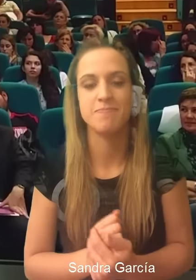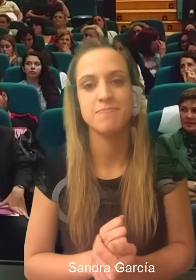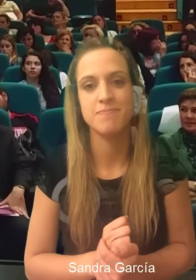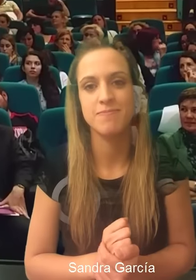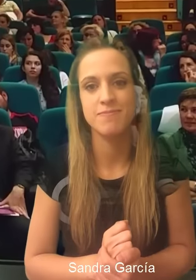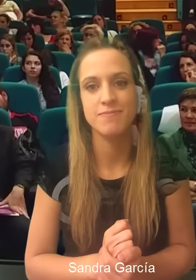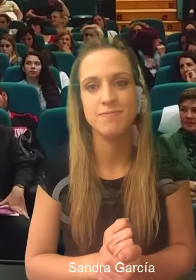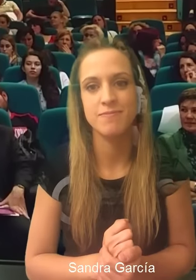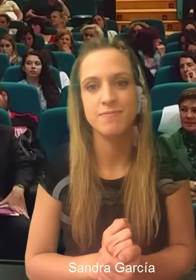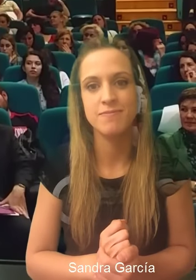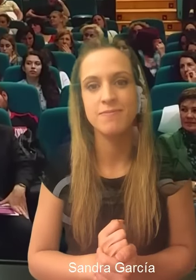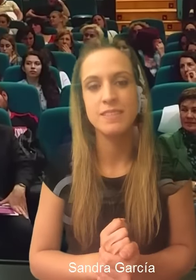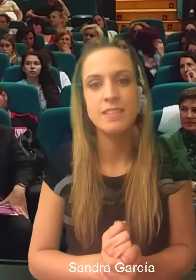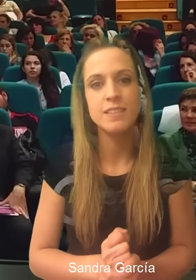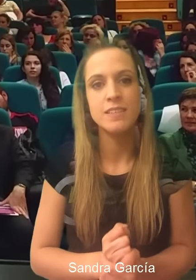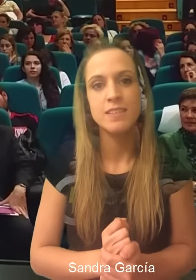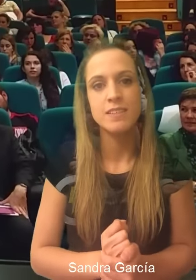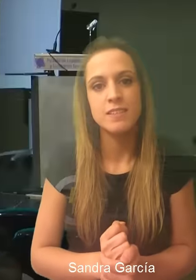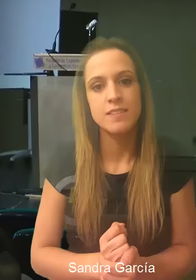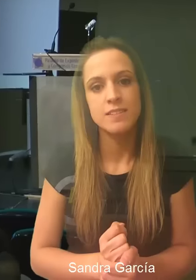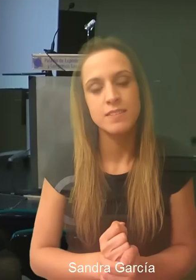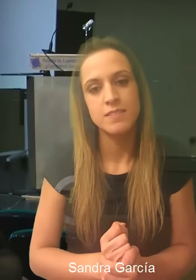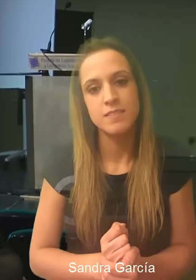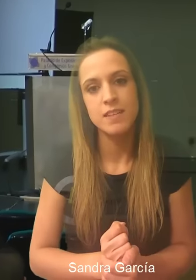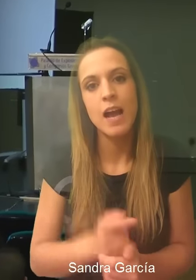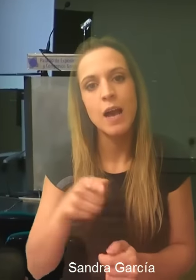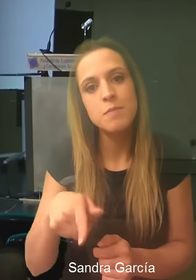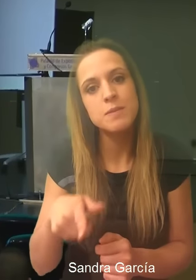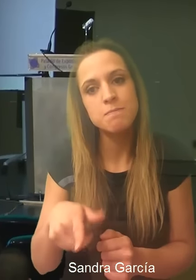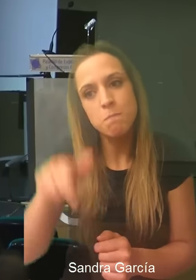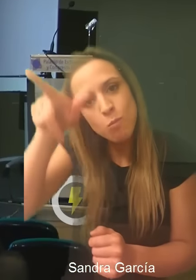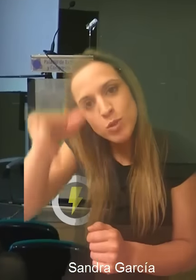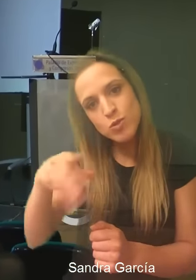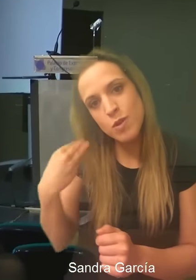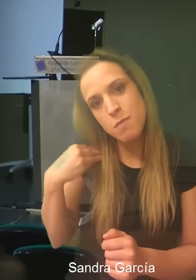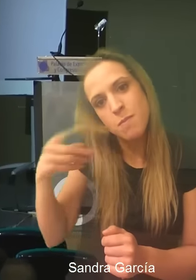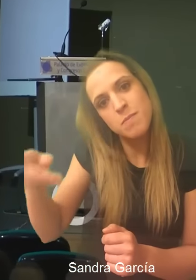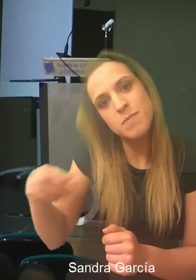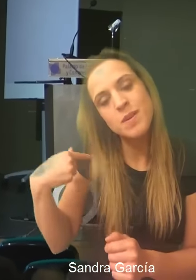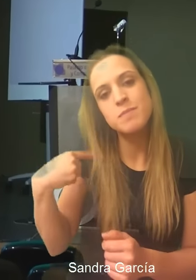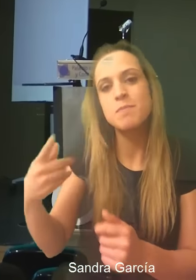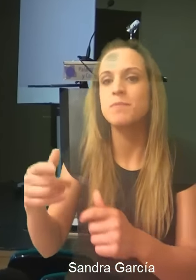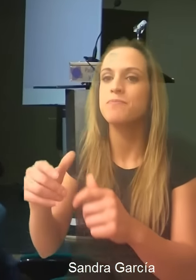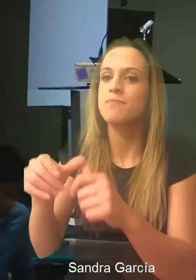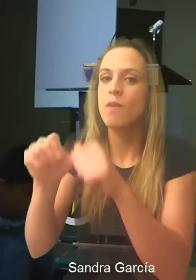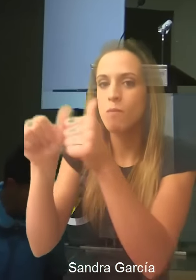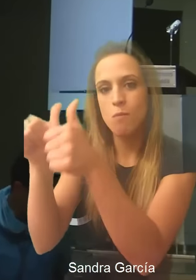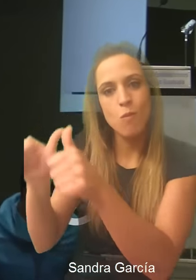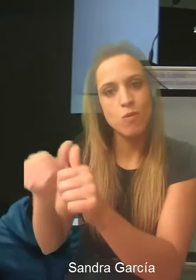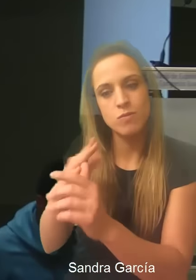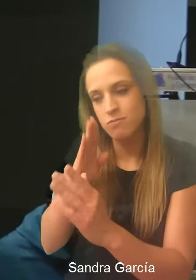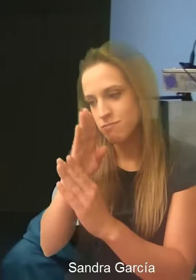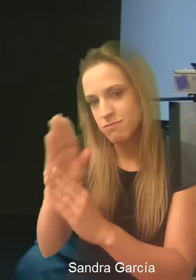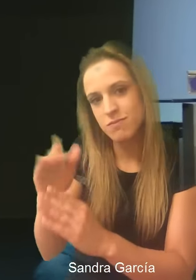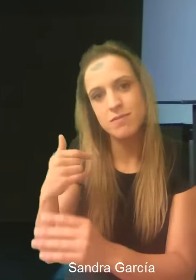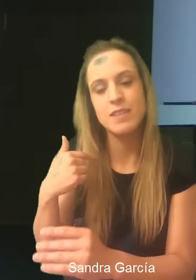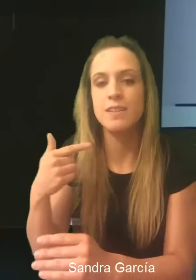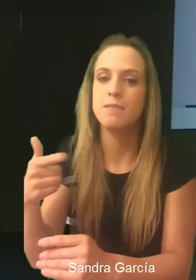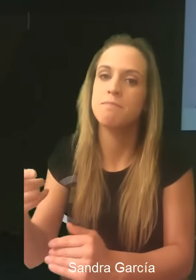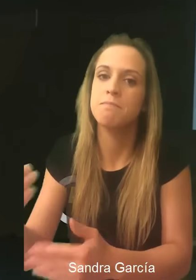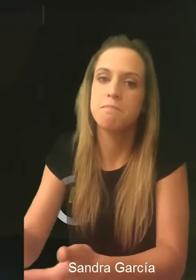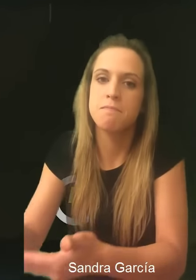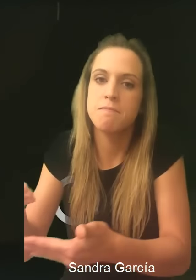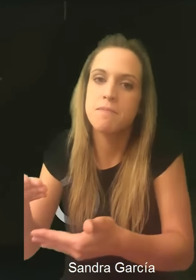personal, del social media, que me inculcó el valor y la importancia de estar